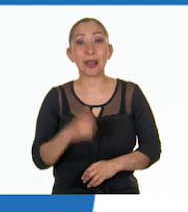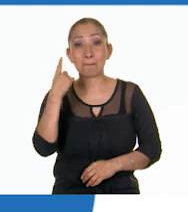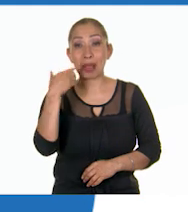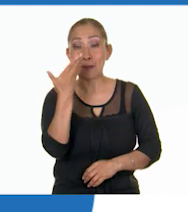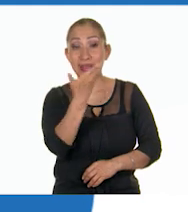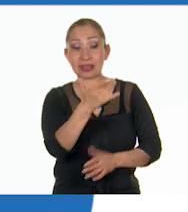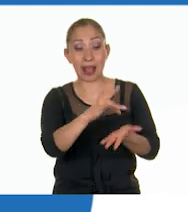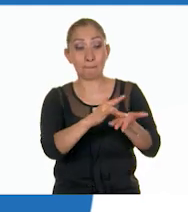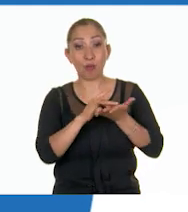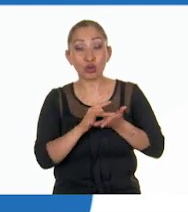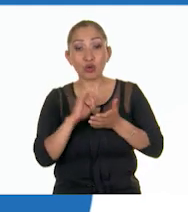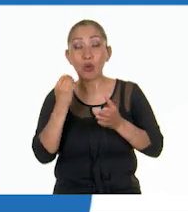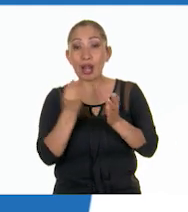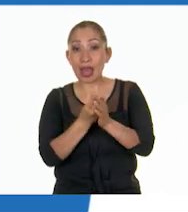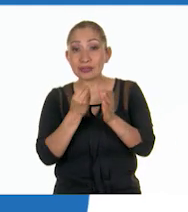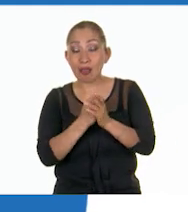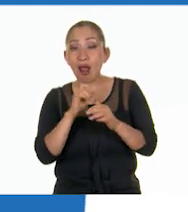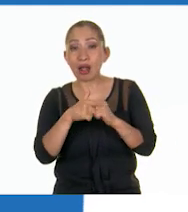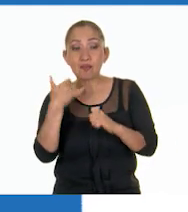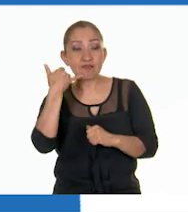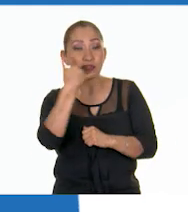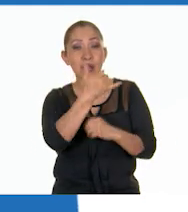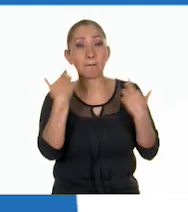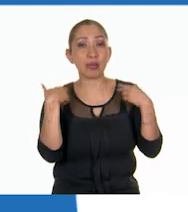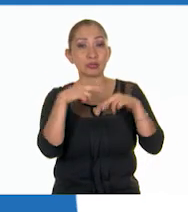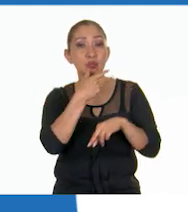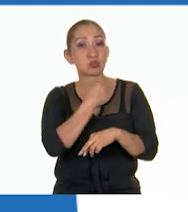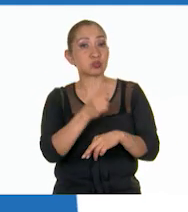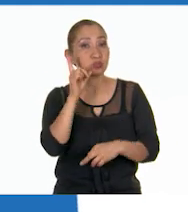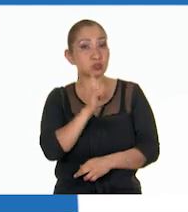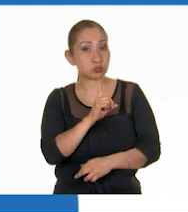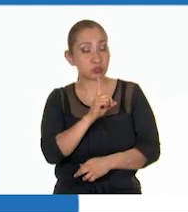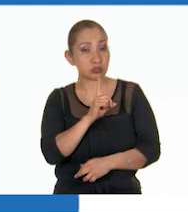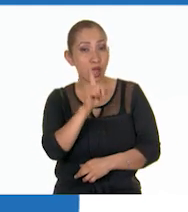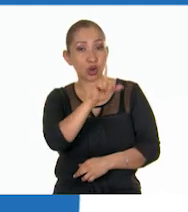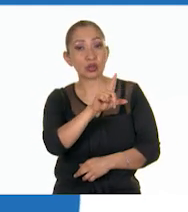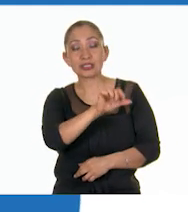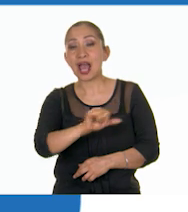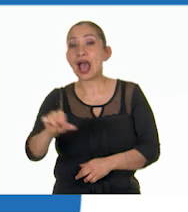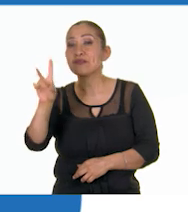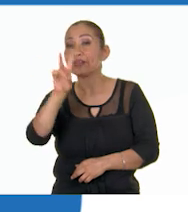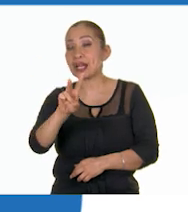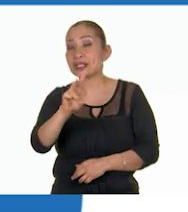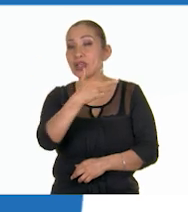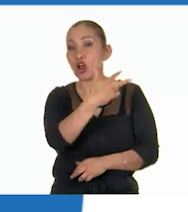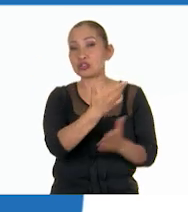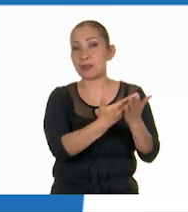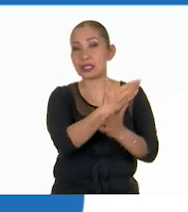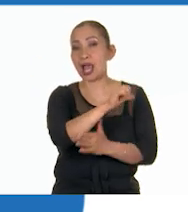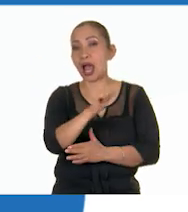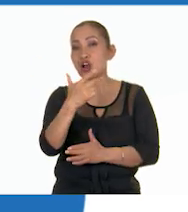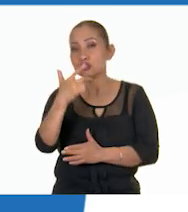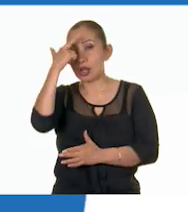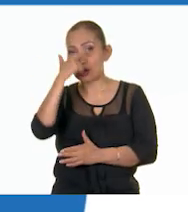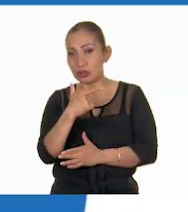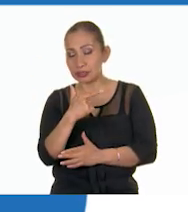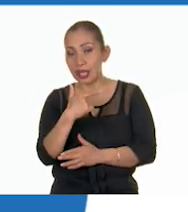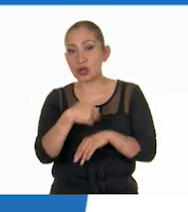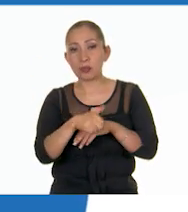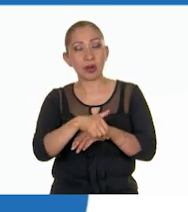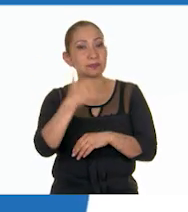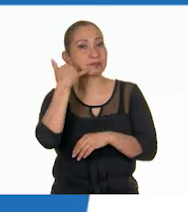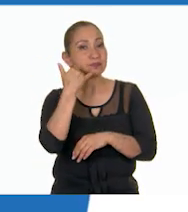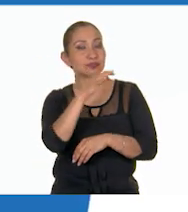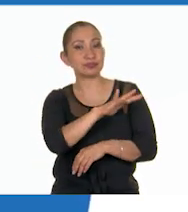solicitar apoyo pedagógico, comunícate con maestras y maestros de lunes a viernes de 8 a 20 horas al